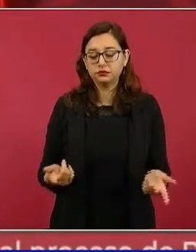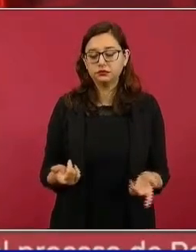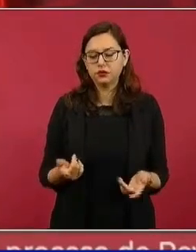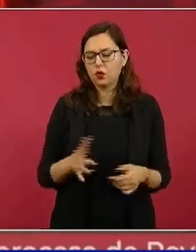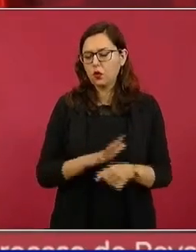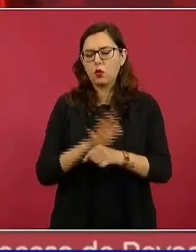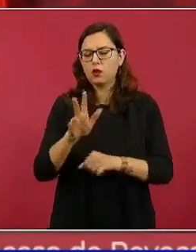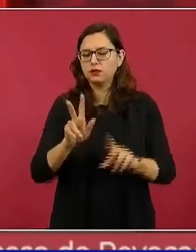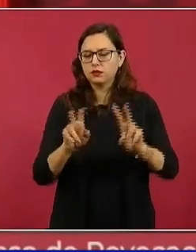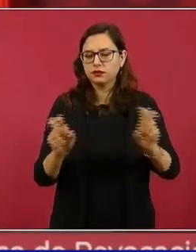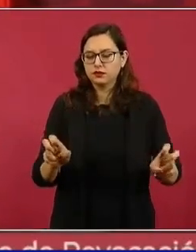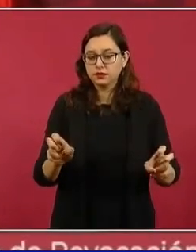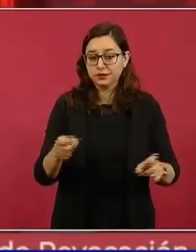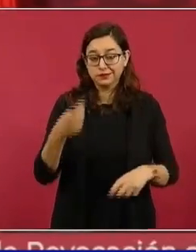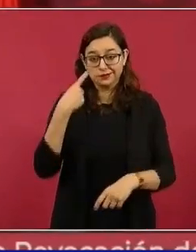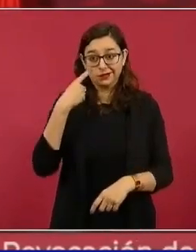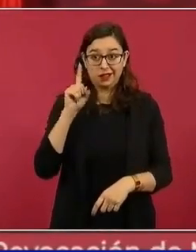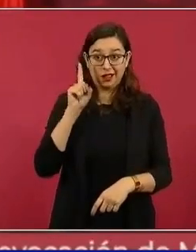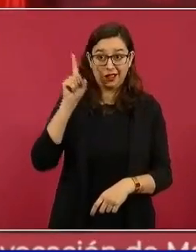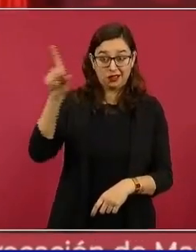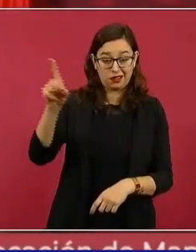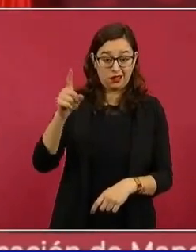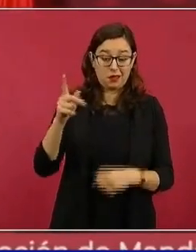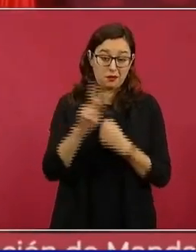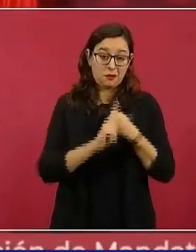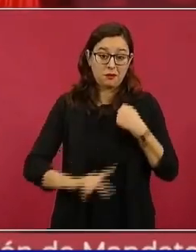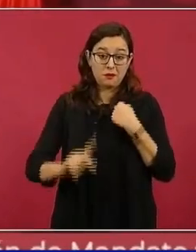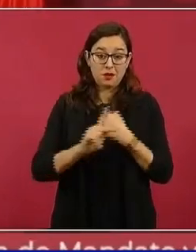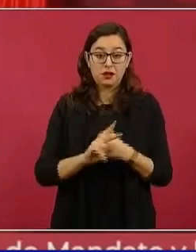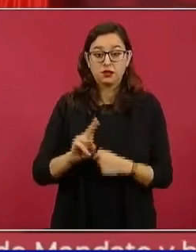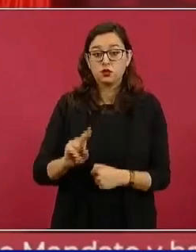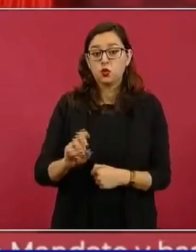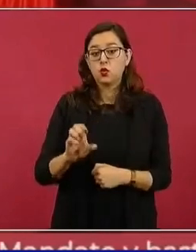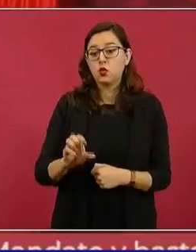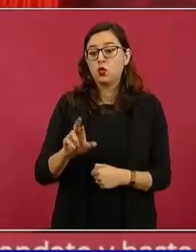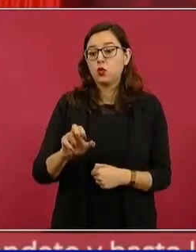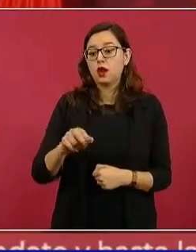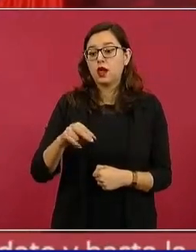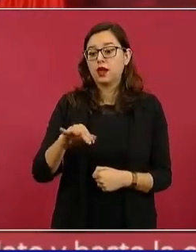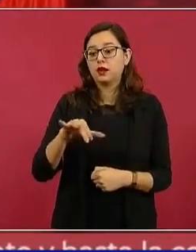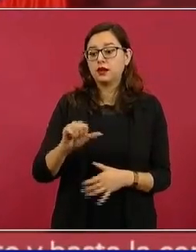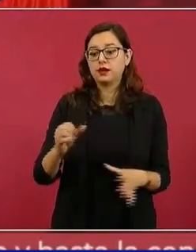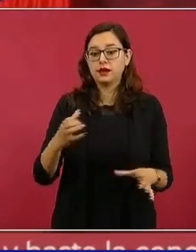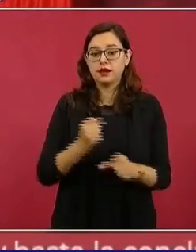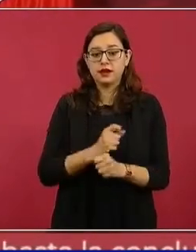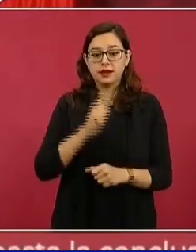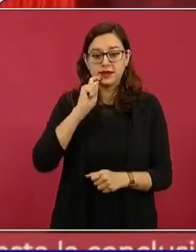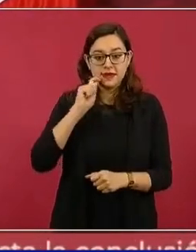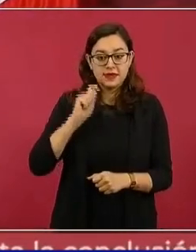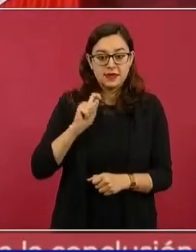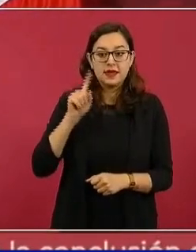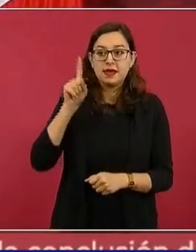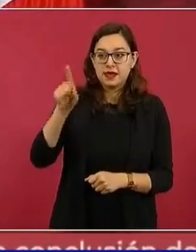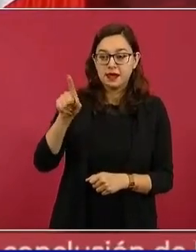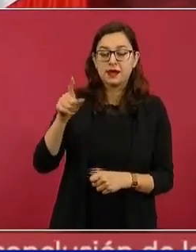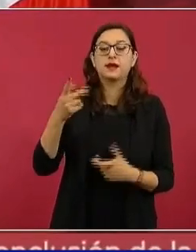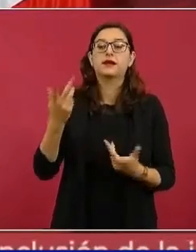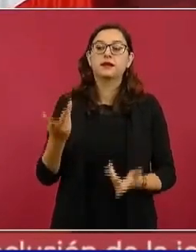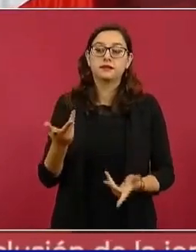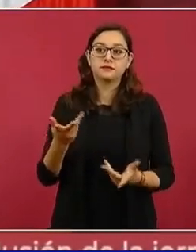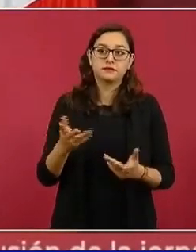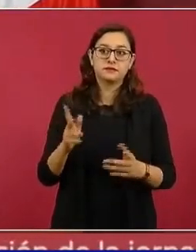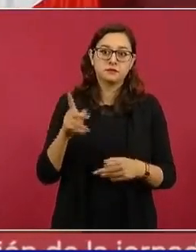Ucrania, que ya están en nuestro país, y va a